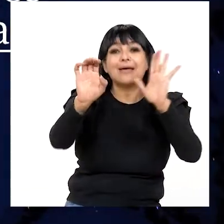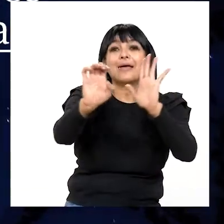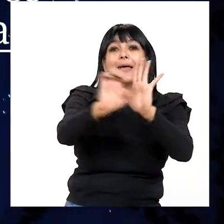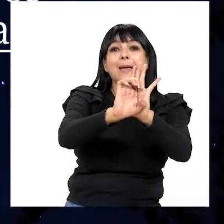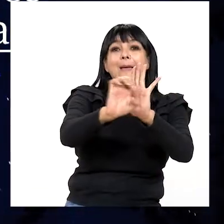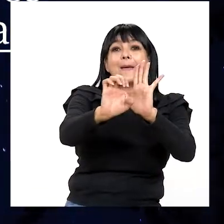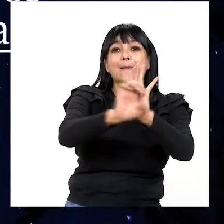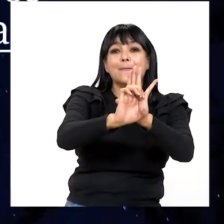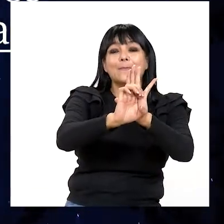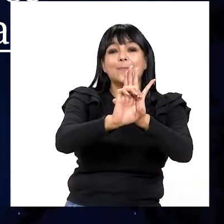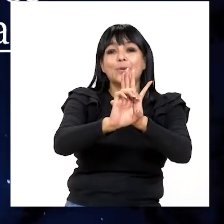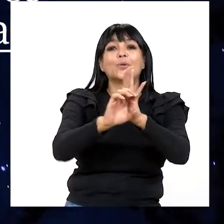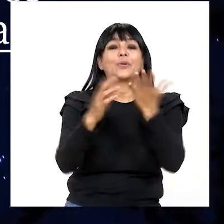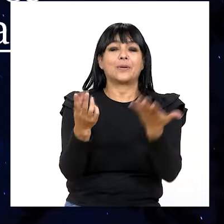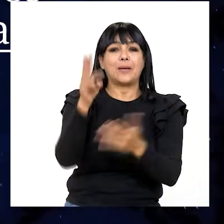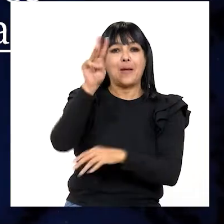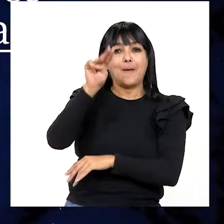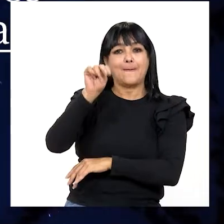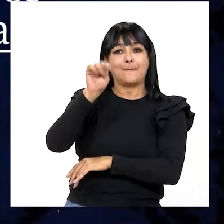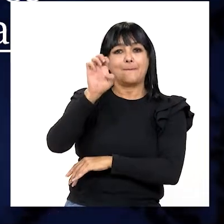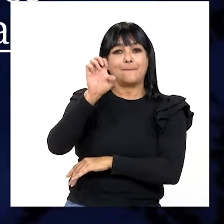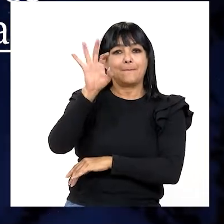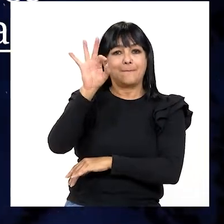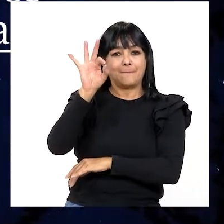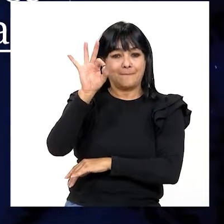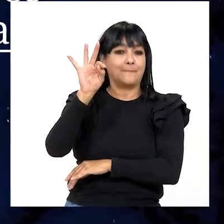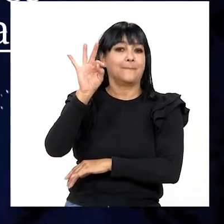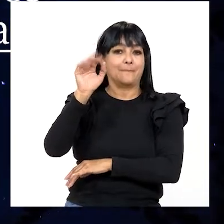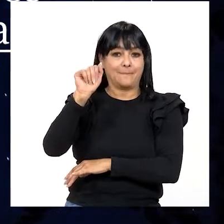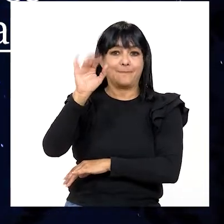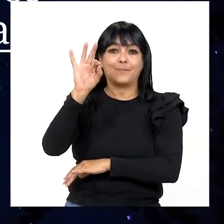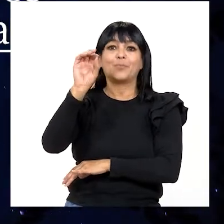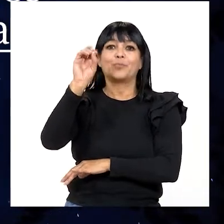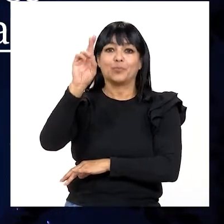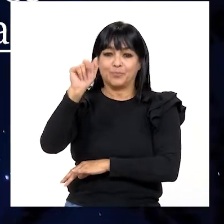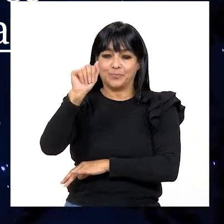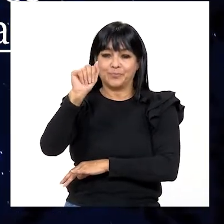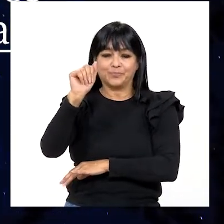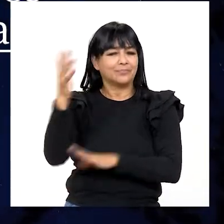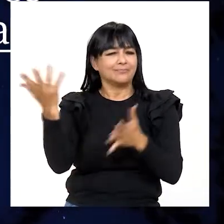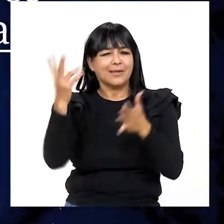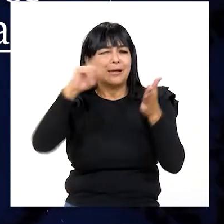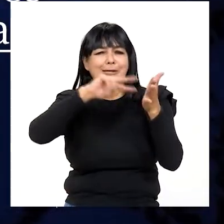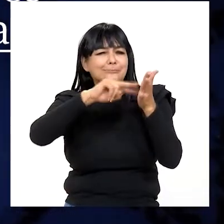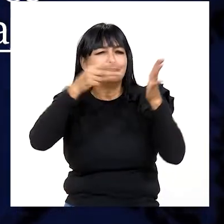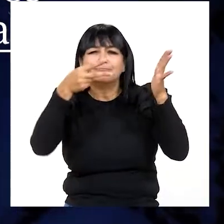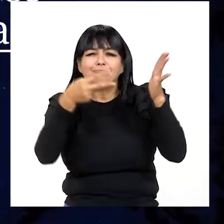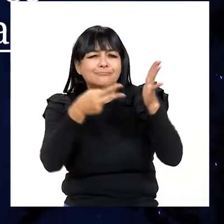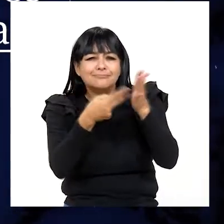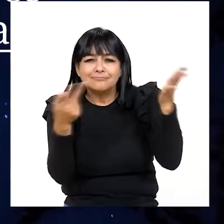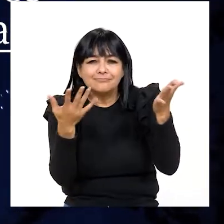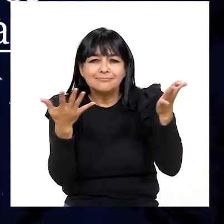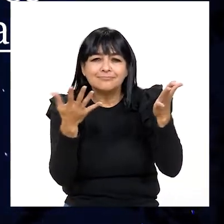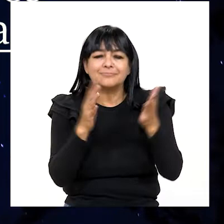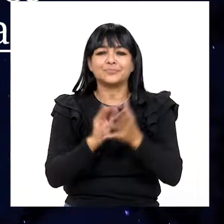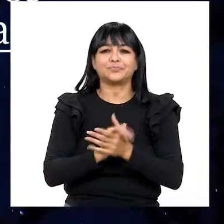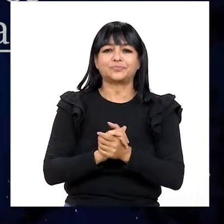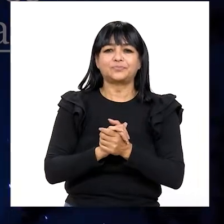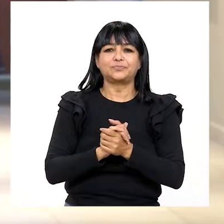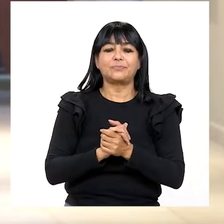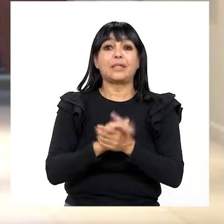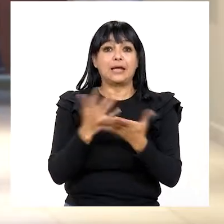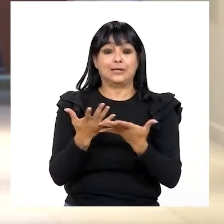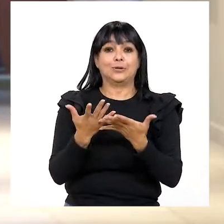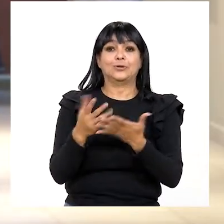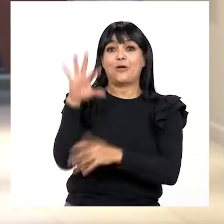es un ejemplo de la figura literaria de la metáfora ¿Pero qué son las figuras literarias?